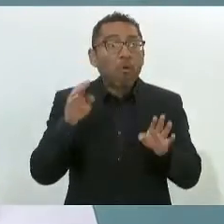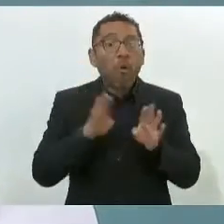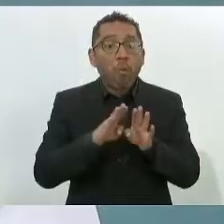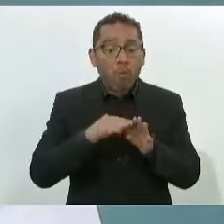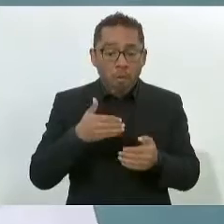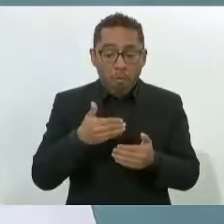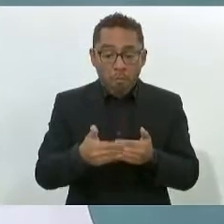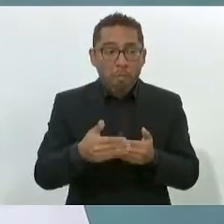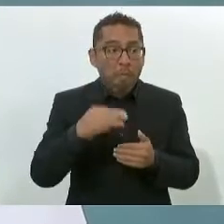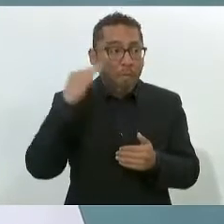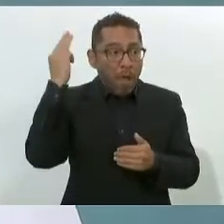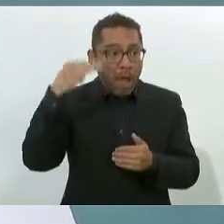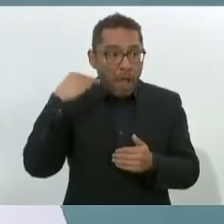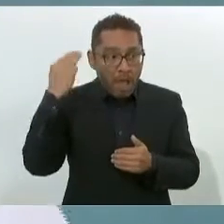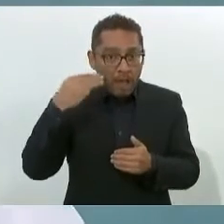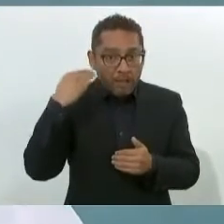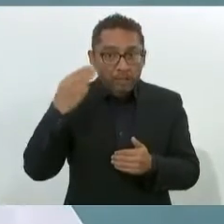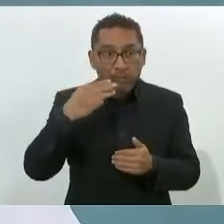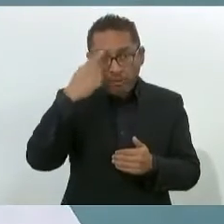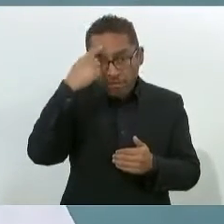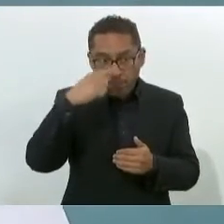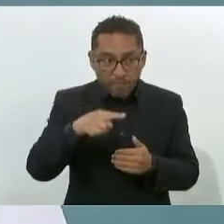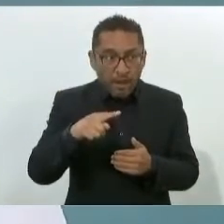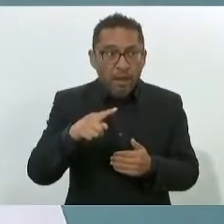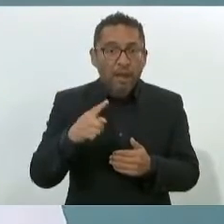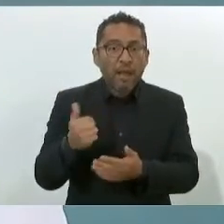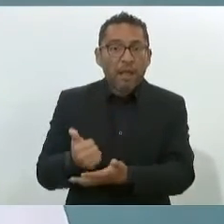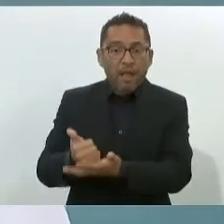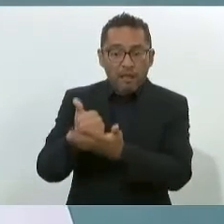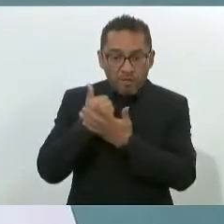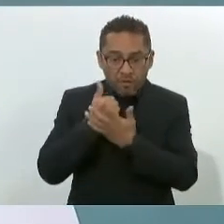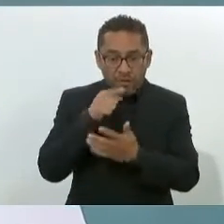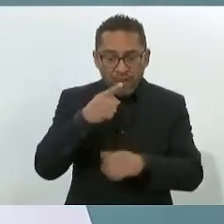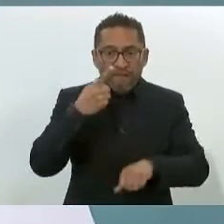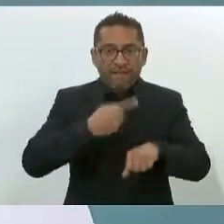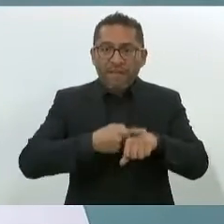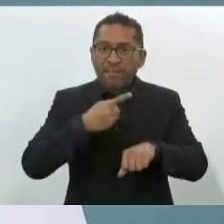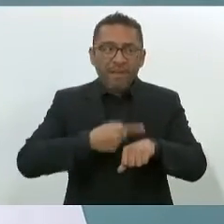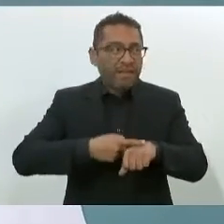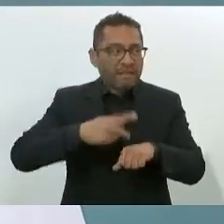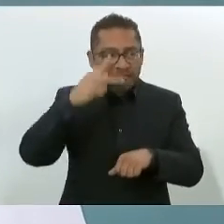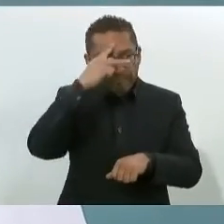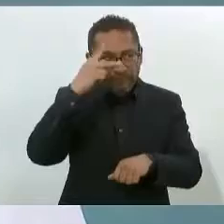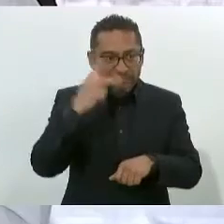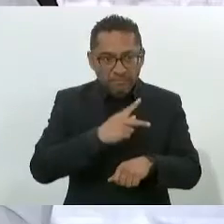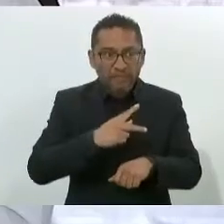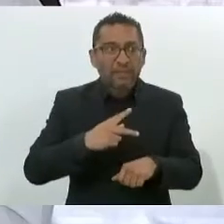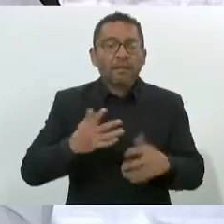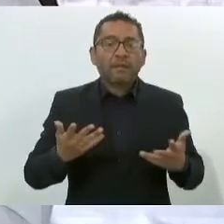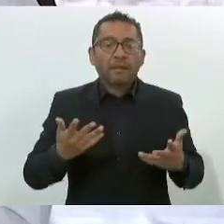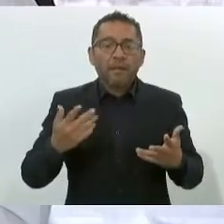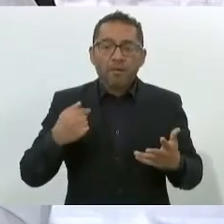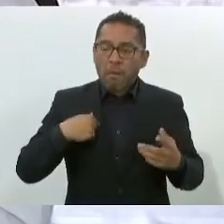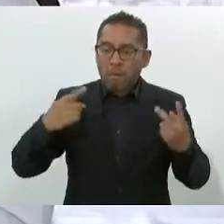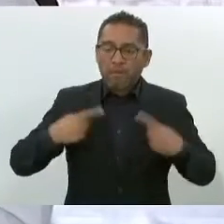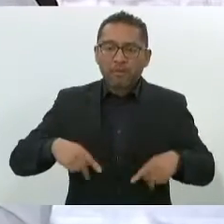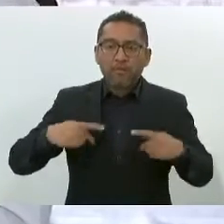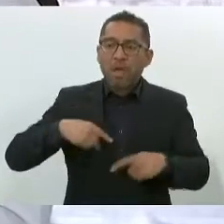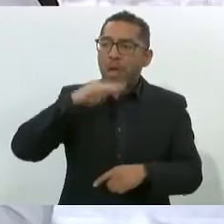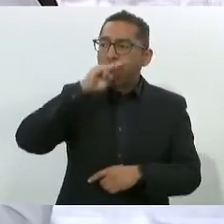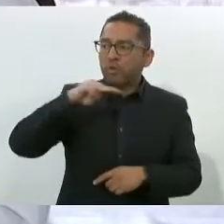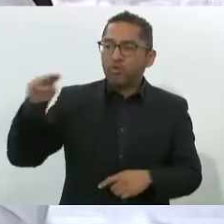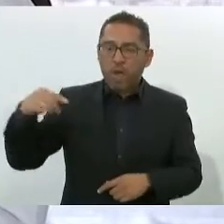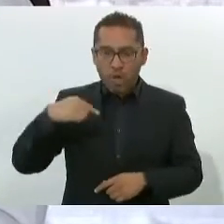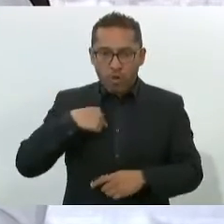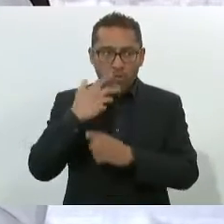crítica en la que nos ha llevado esta terrible enfermedad. Entonces, a nombre de los michoacanos, a nombre